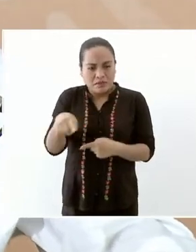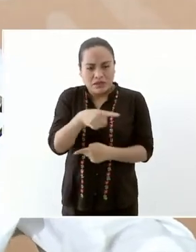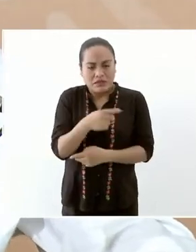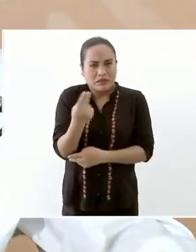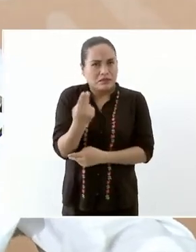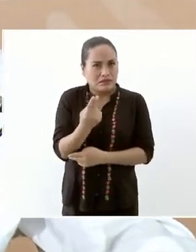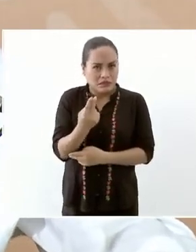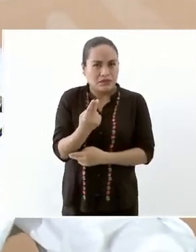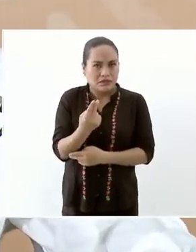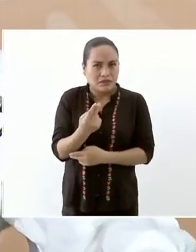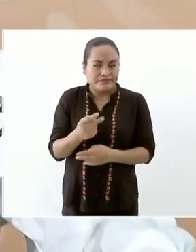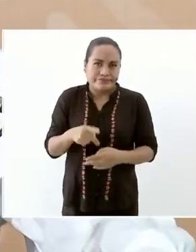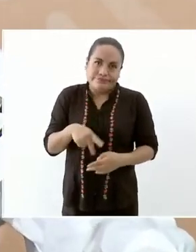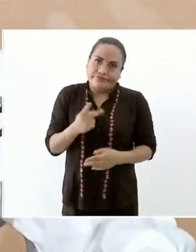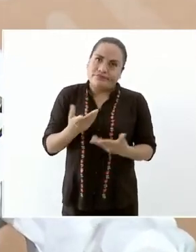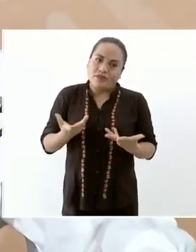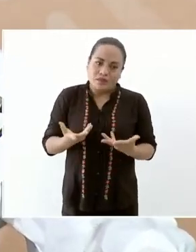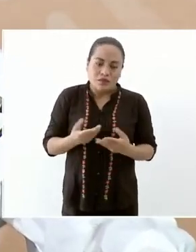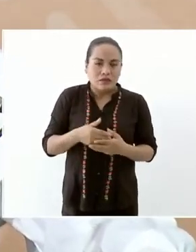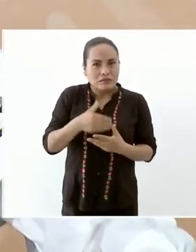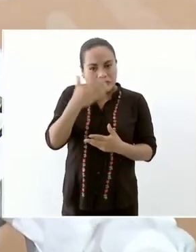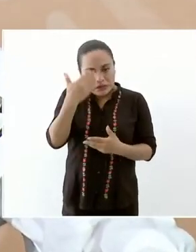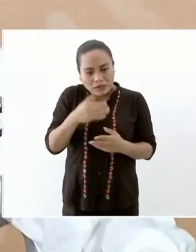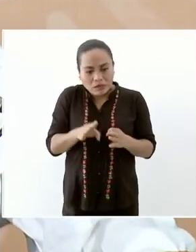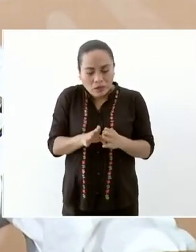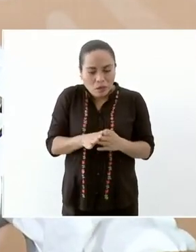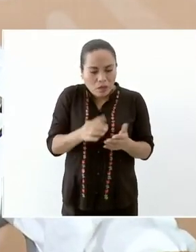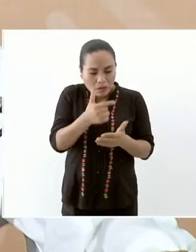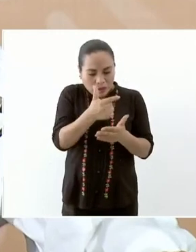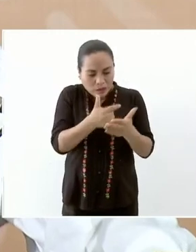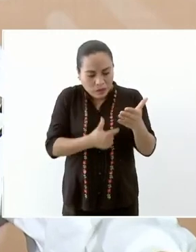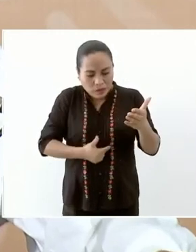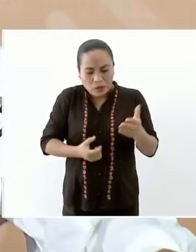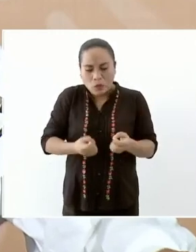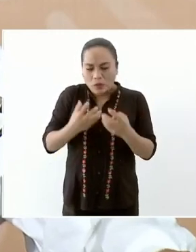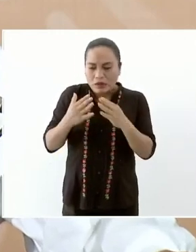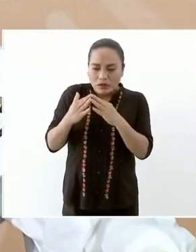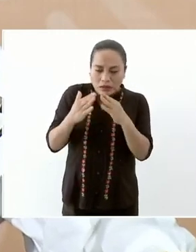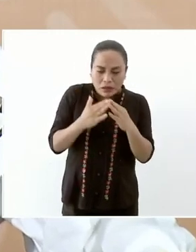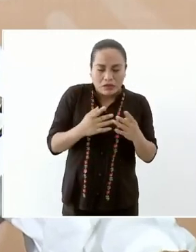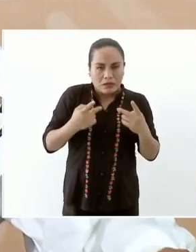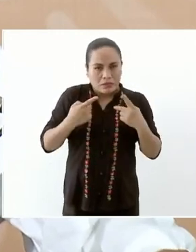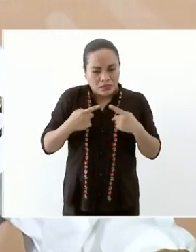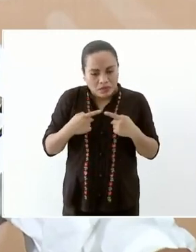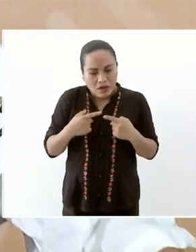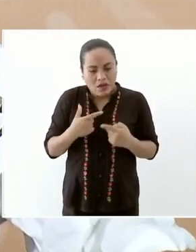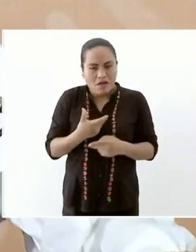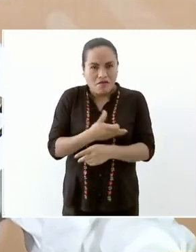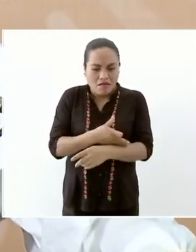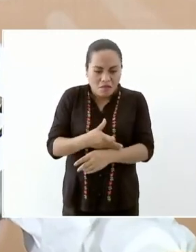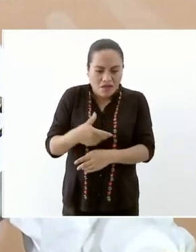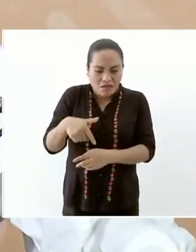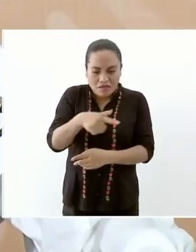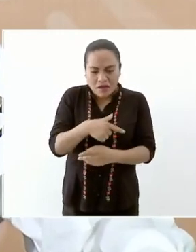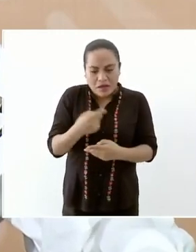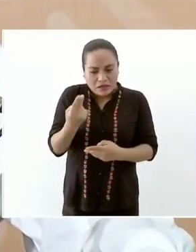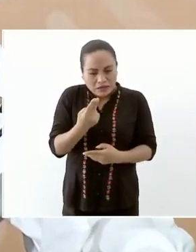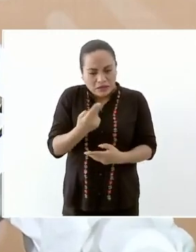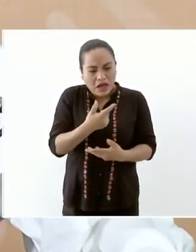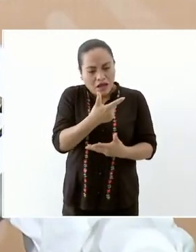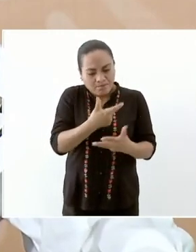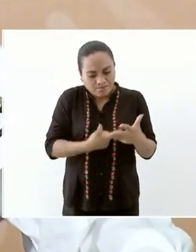que administrar el presupuesto que es dinero del pueblo